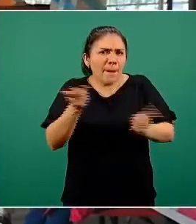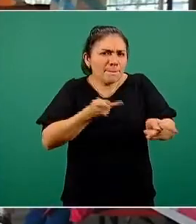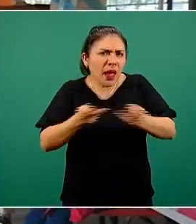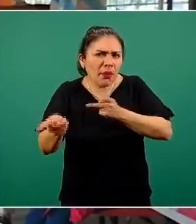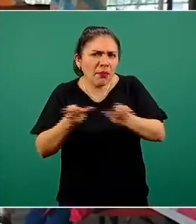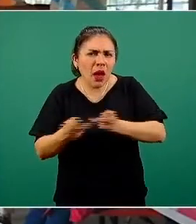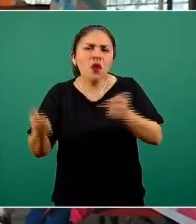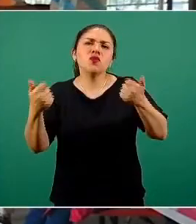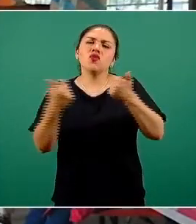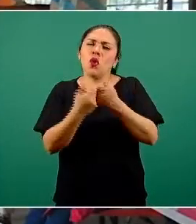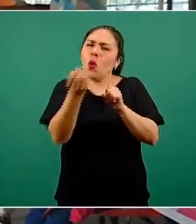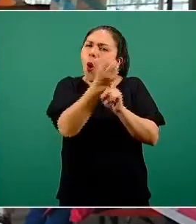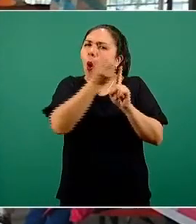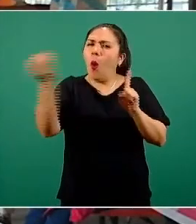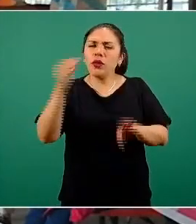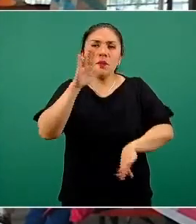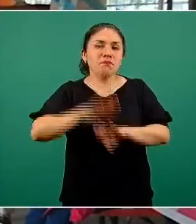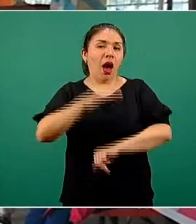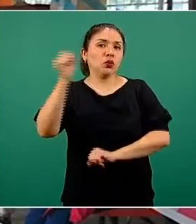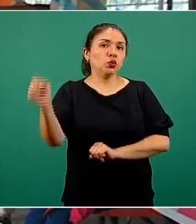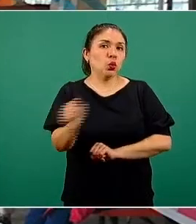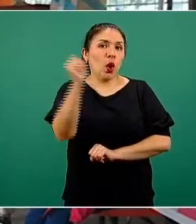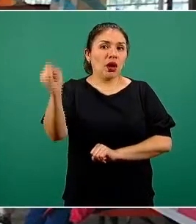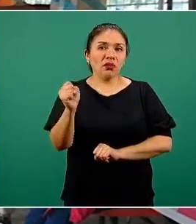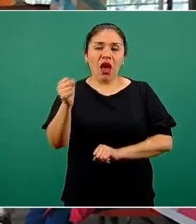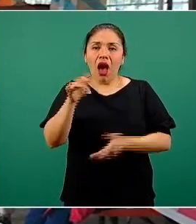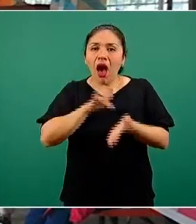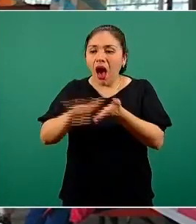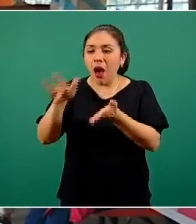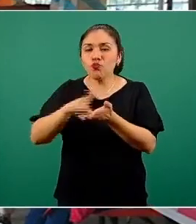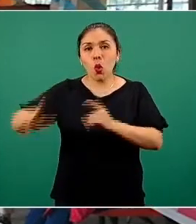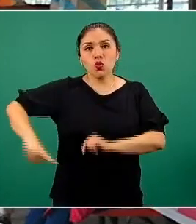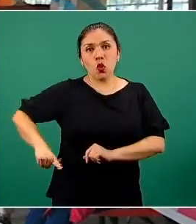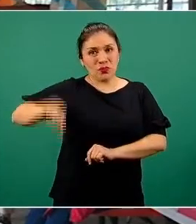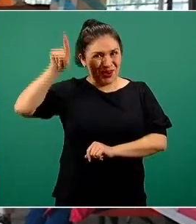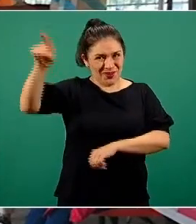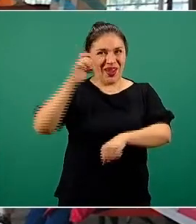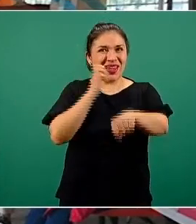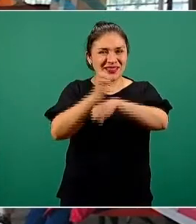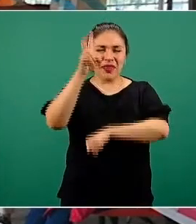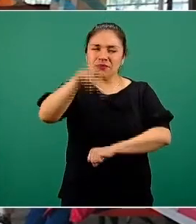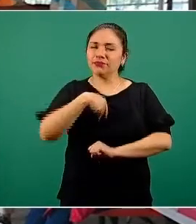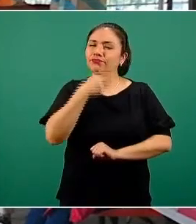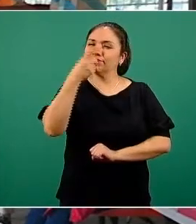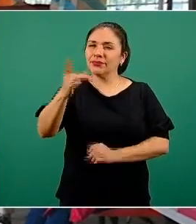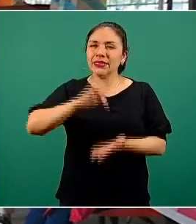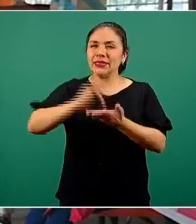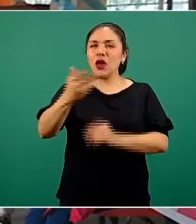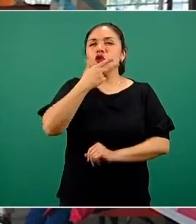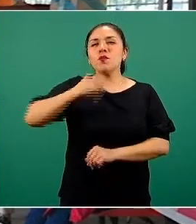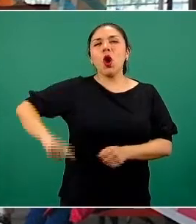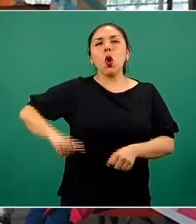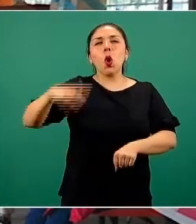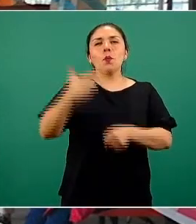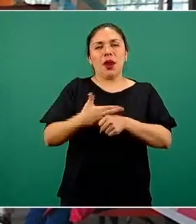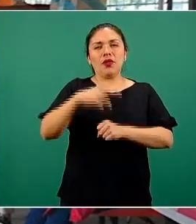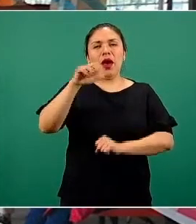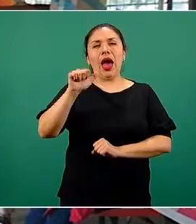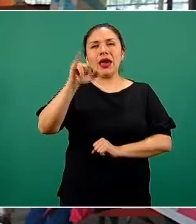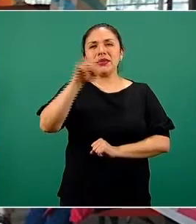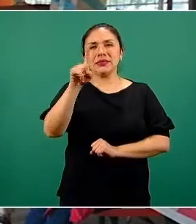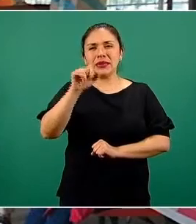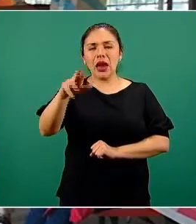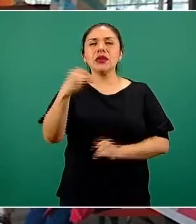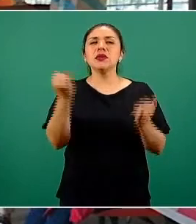muy afortunada colaboración del gobierno del estado. Agradecemos siempre al gobernador Aiza y al